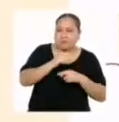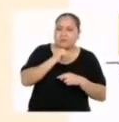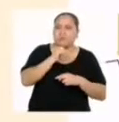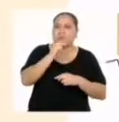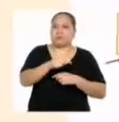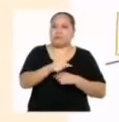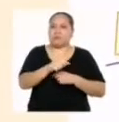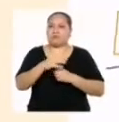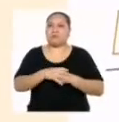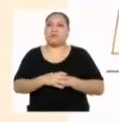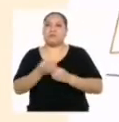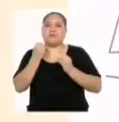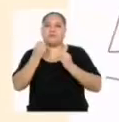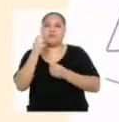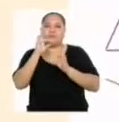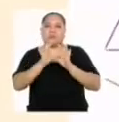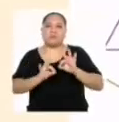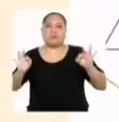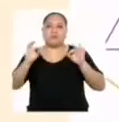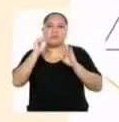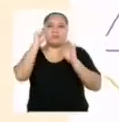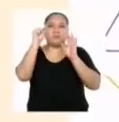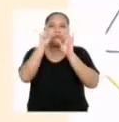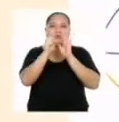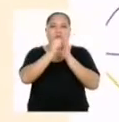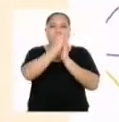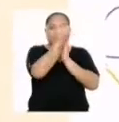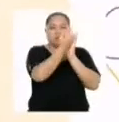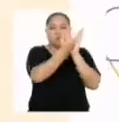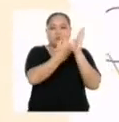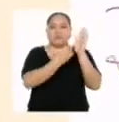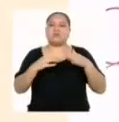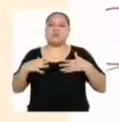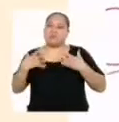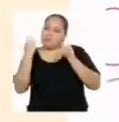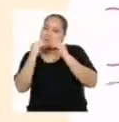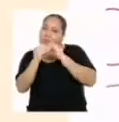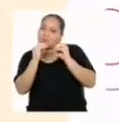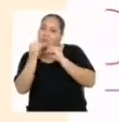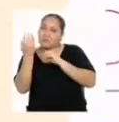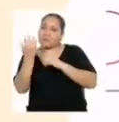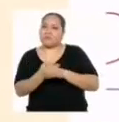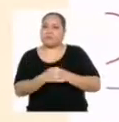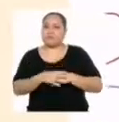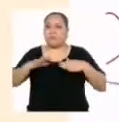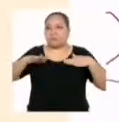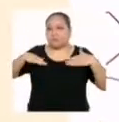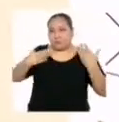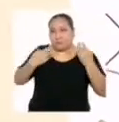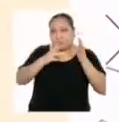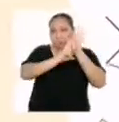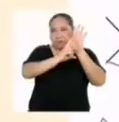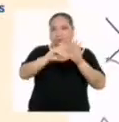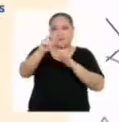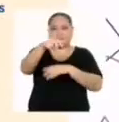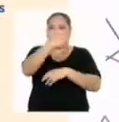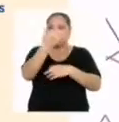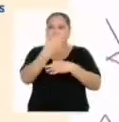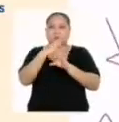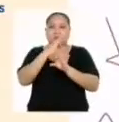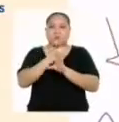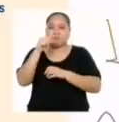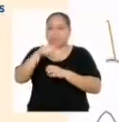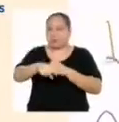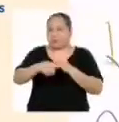¿Por qué es importante elaborar representaciones simbólicas o gráficas para resolver las situaciones planteadas? ¿Se pueden representar de otra forma las